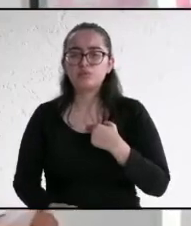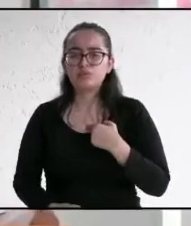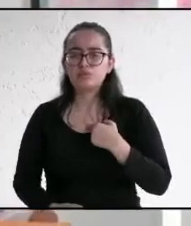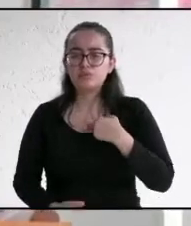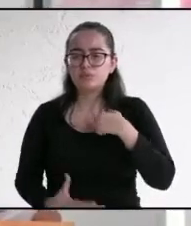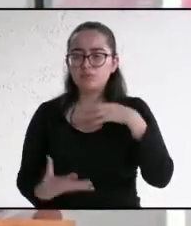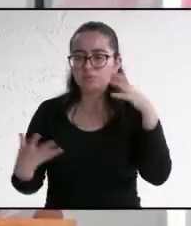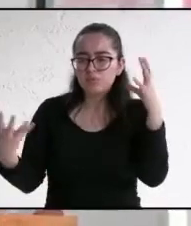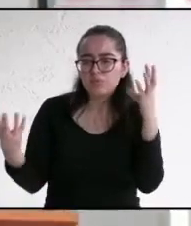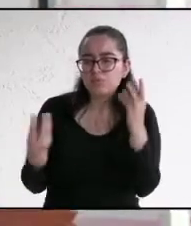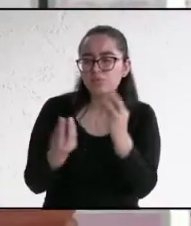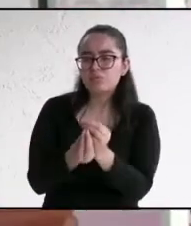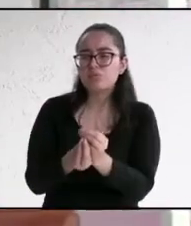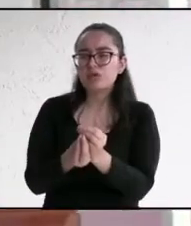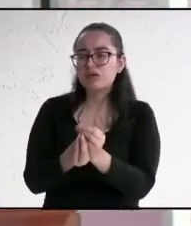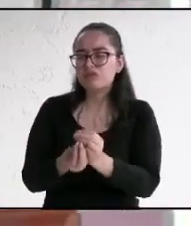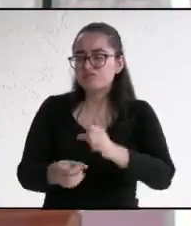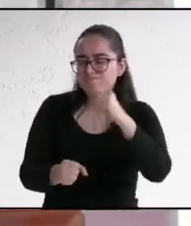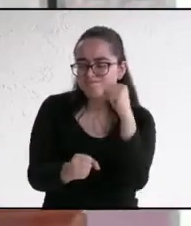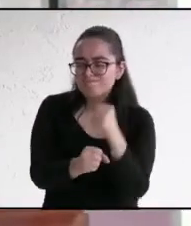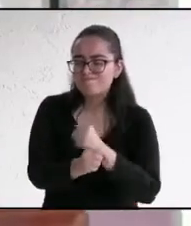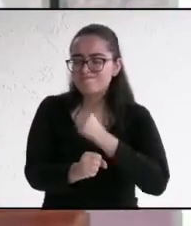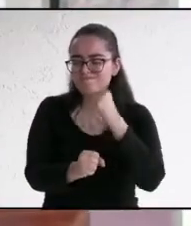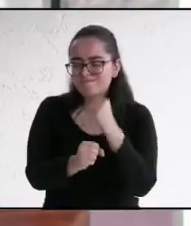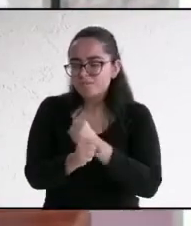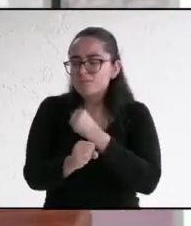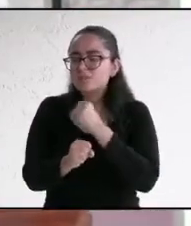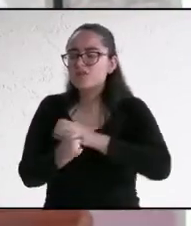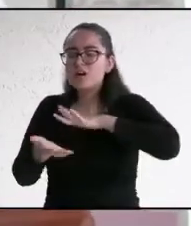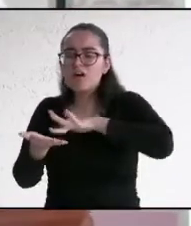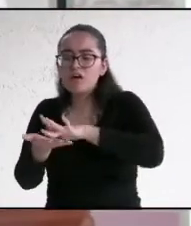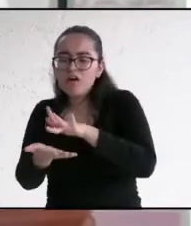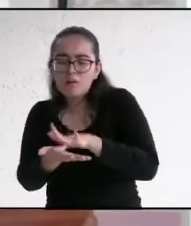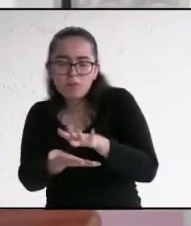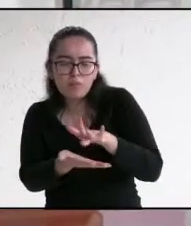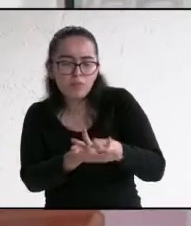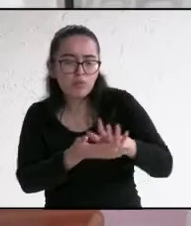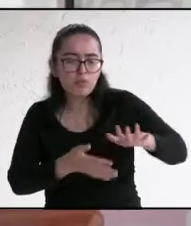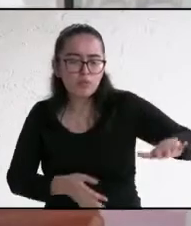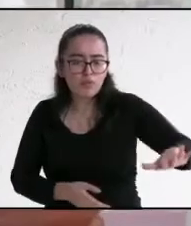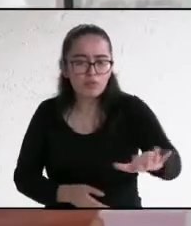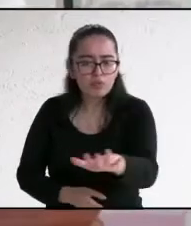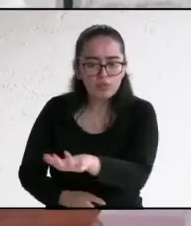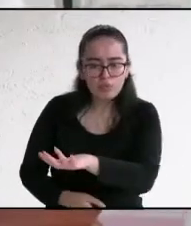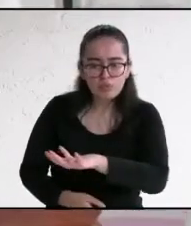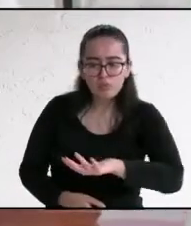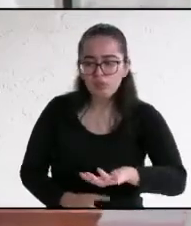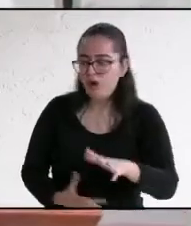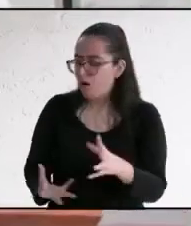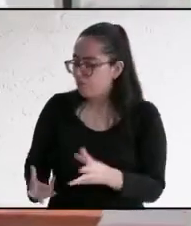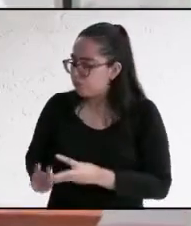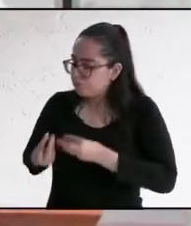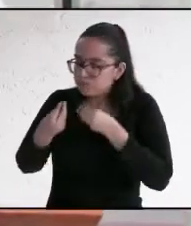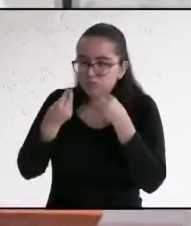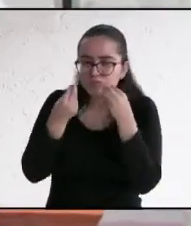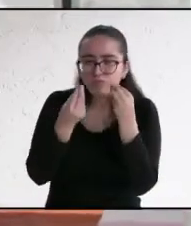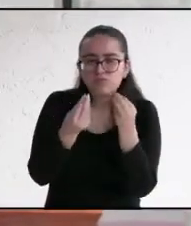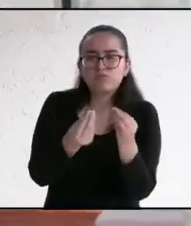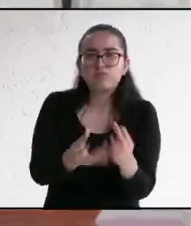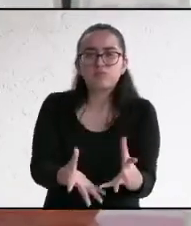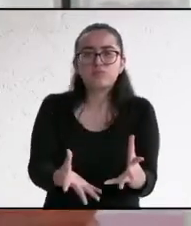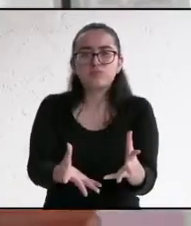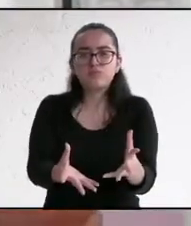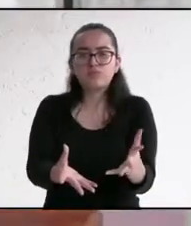siempre ha estado luchando por las partes sociales y a todo mundo le ha dado todo lo que él tiene